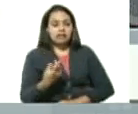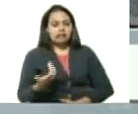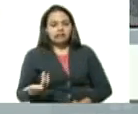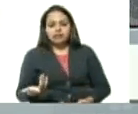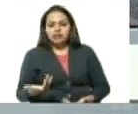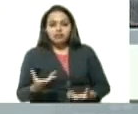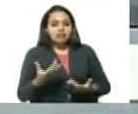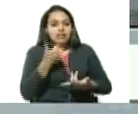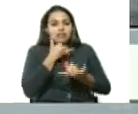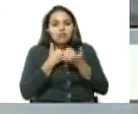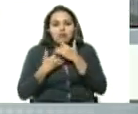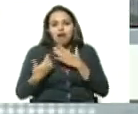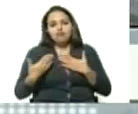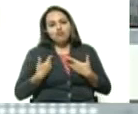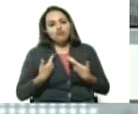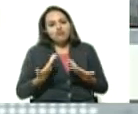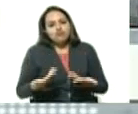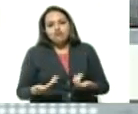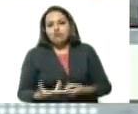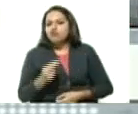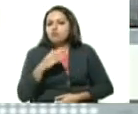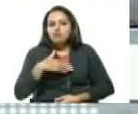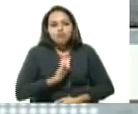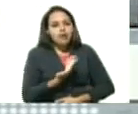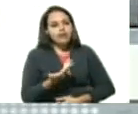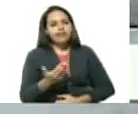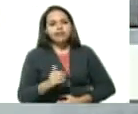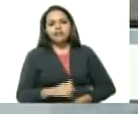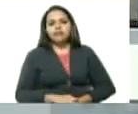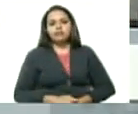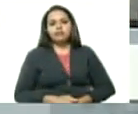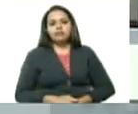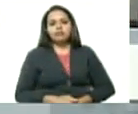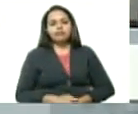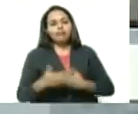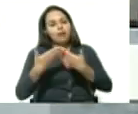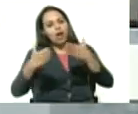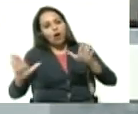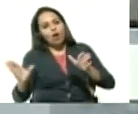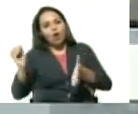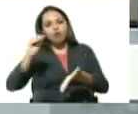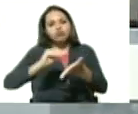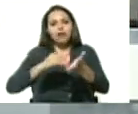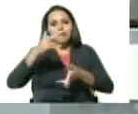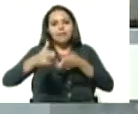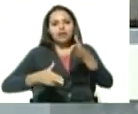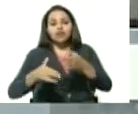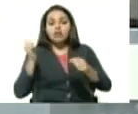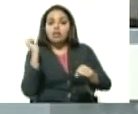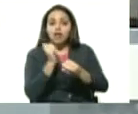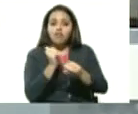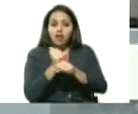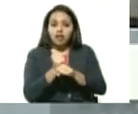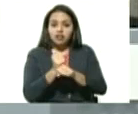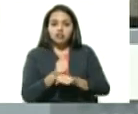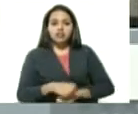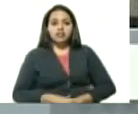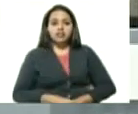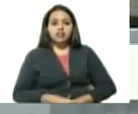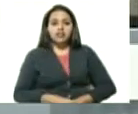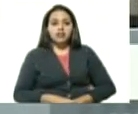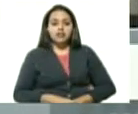dije, es un error, no debe ser, abramos el metro y que los trabajadores y trabajadoras priorizados,